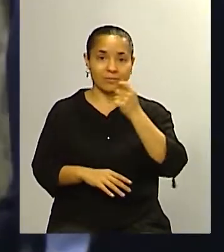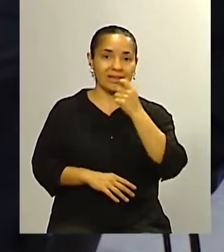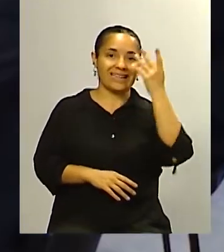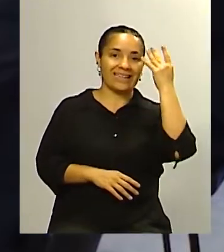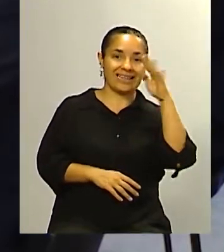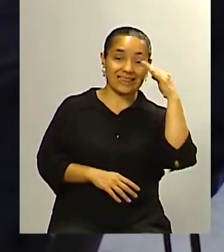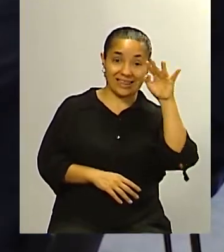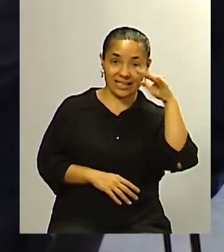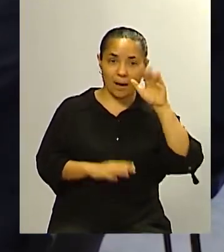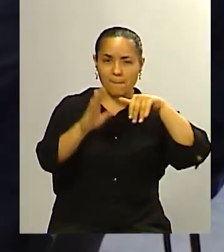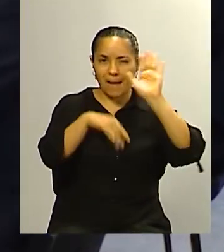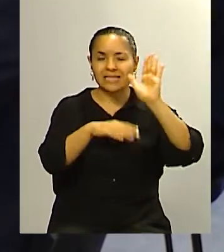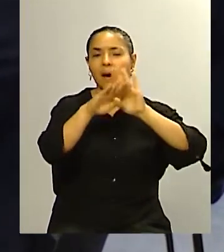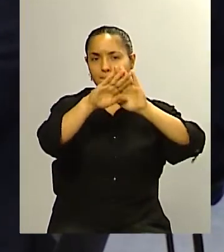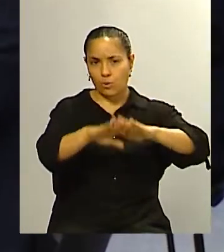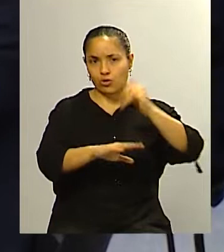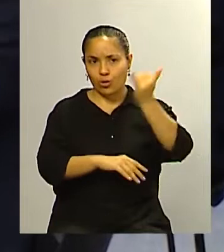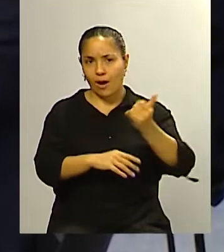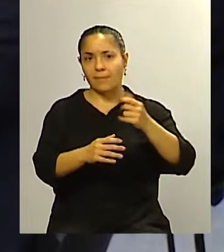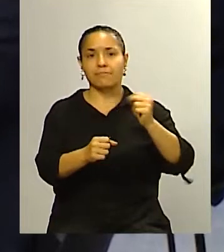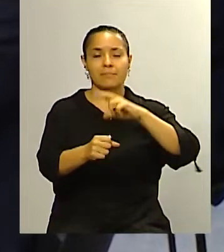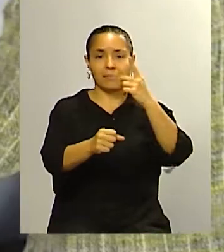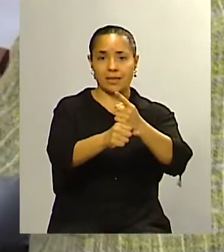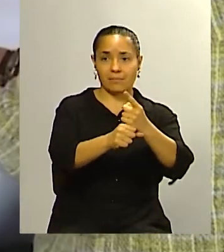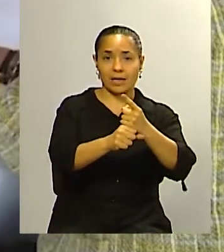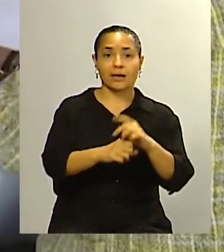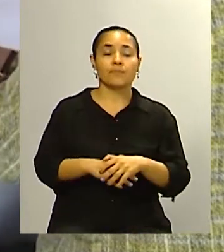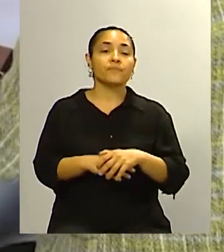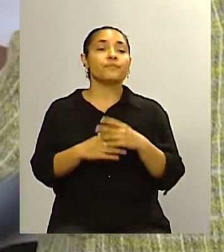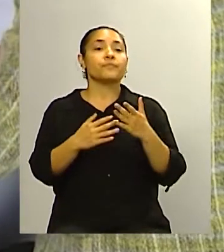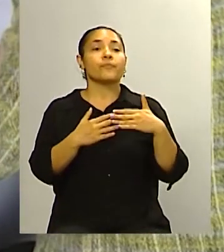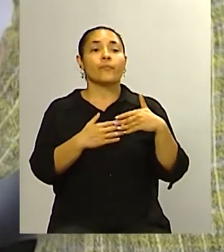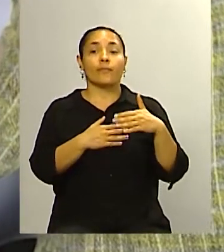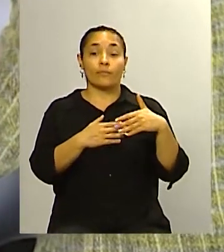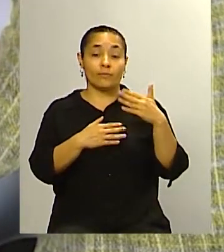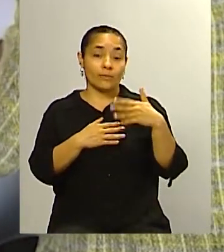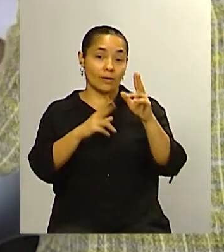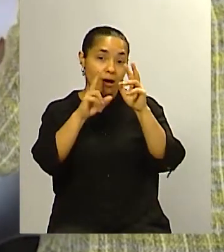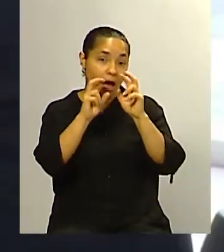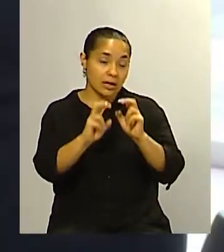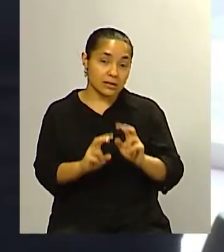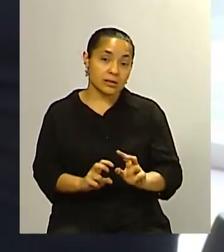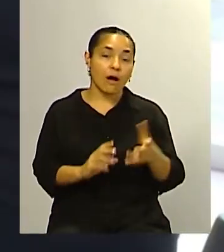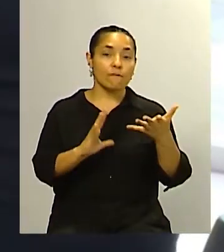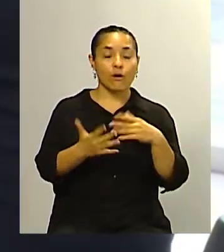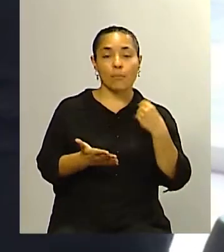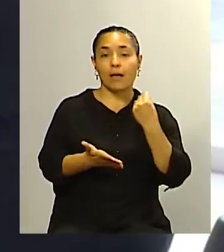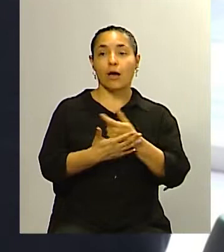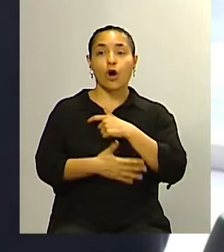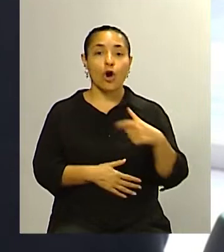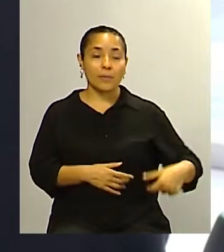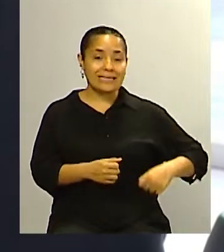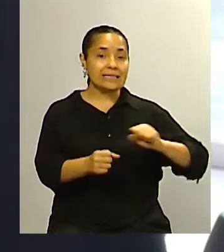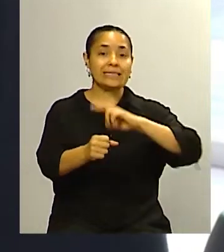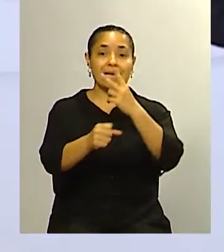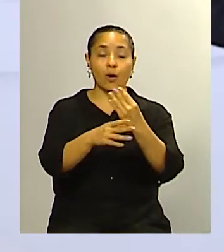que es la dirigente que tiene mayor apoyo en primera vuelta pero cuando nos ponemos a evaluar la performance para una eventual segunda